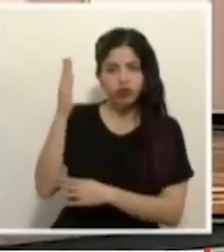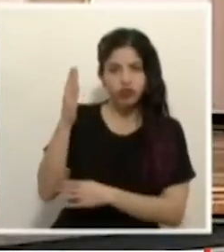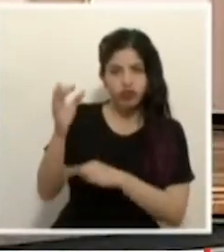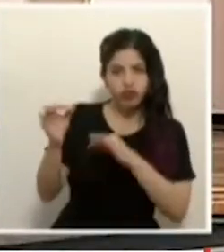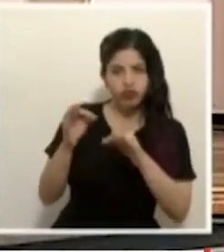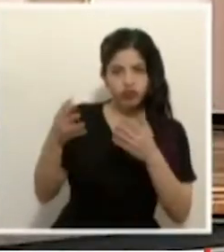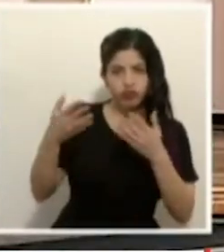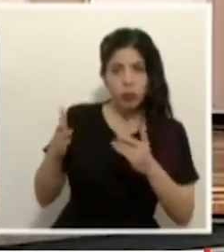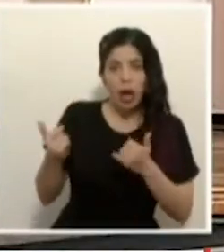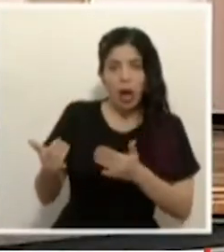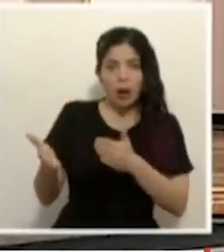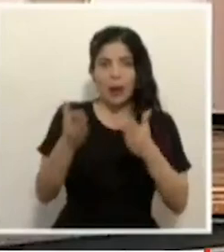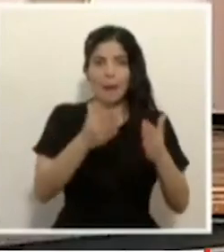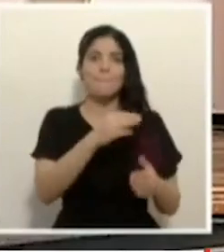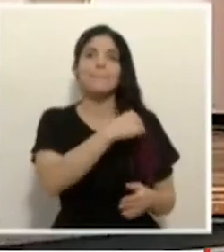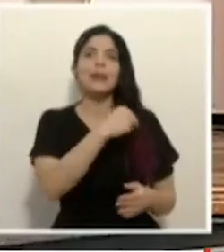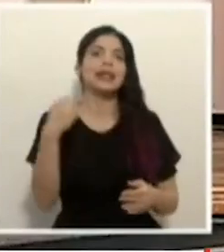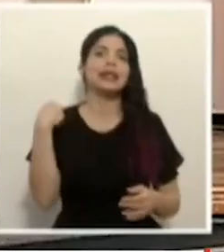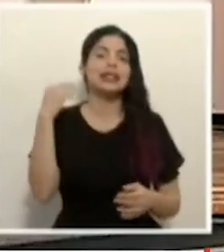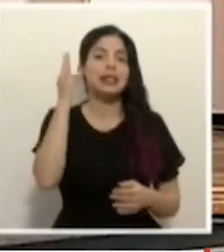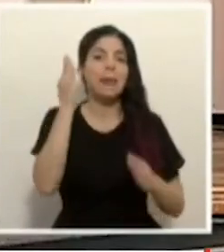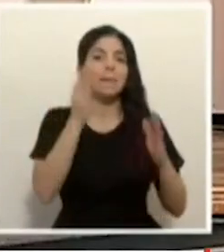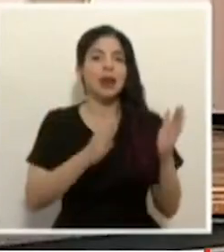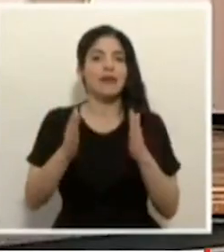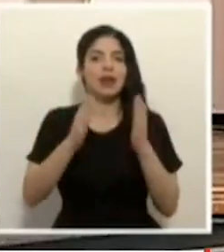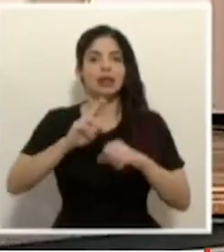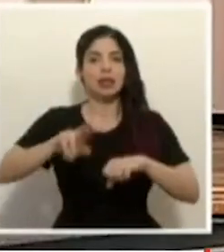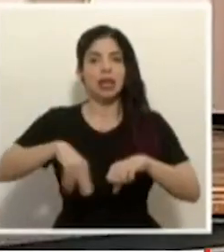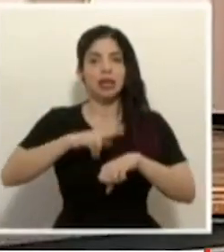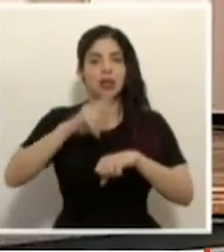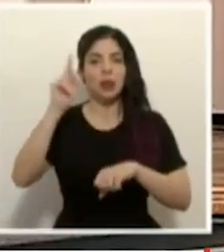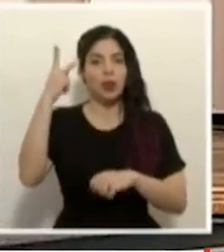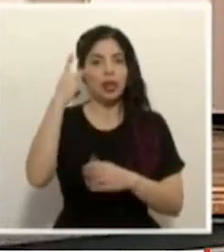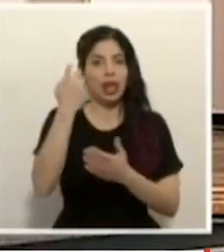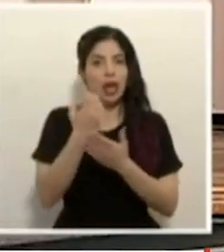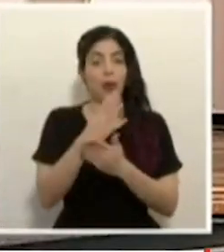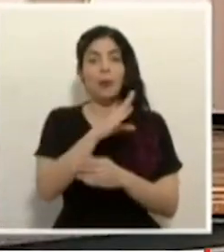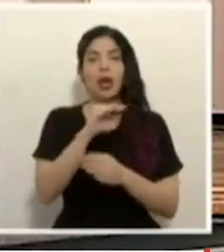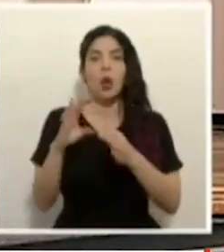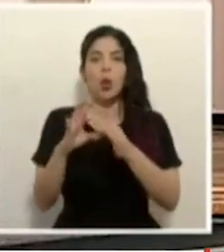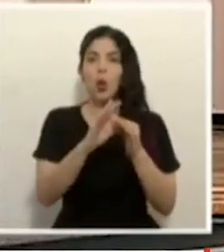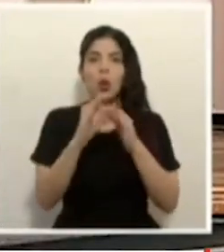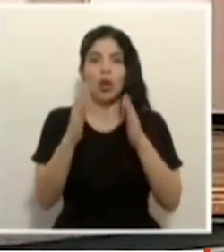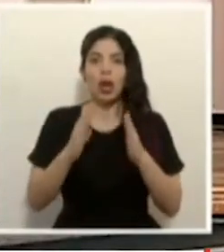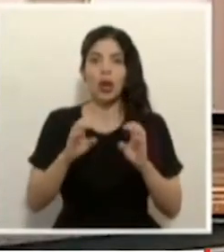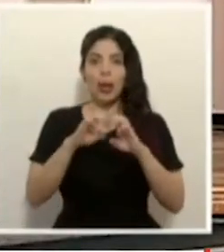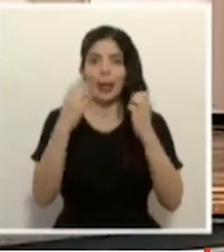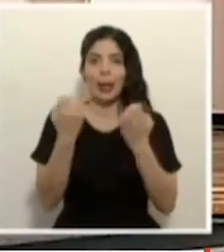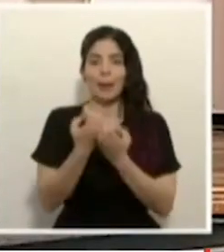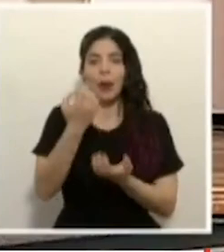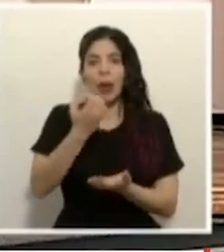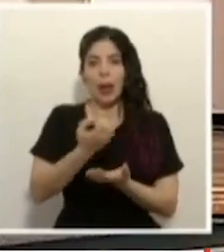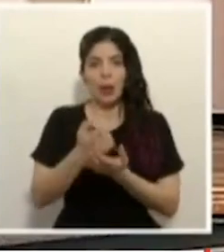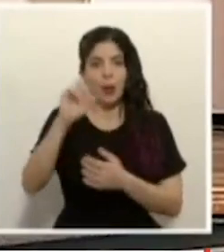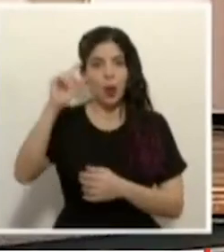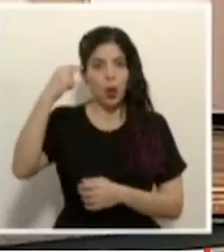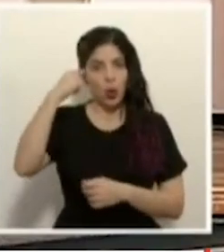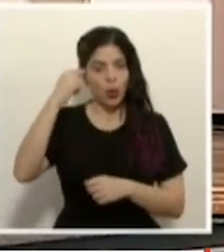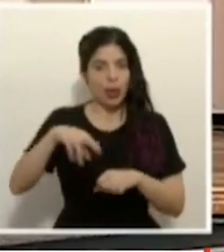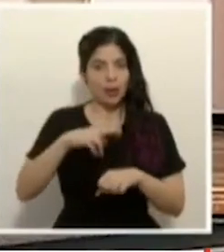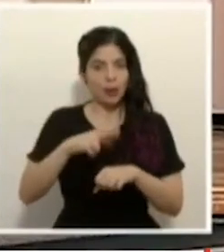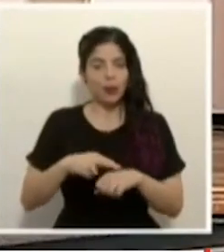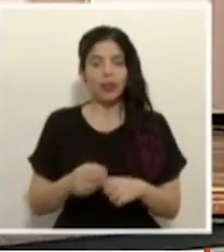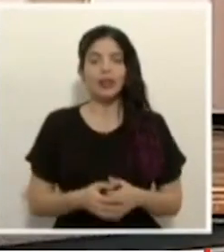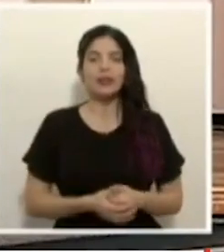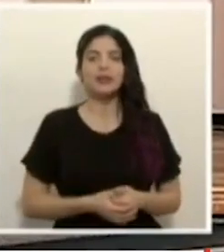a escuchar a la señora ministra de Planificación Nacional y Política Económica, además la coordinadora del equipo económico del Gobierno de la República.